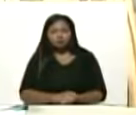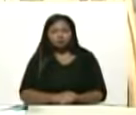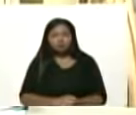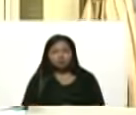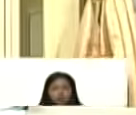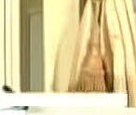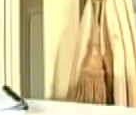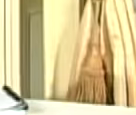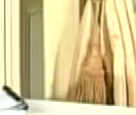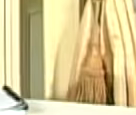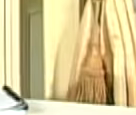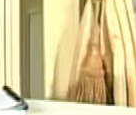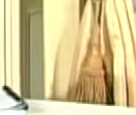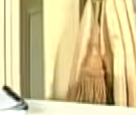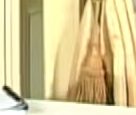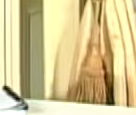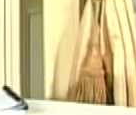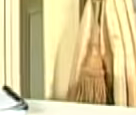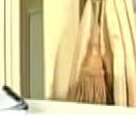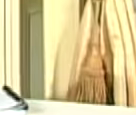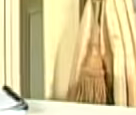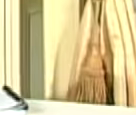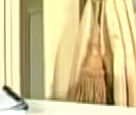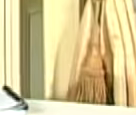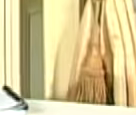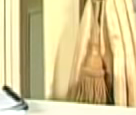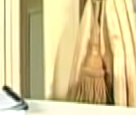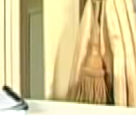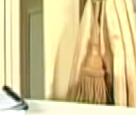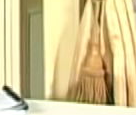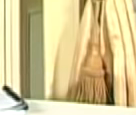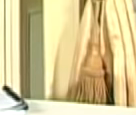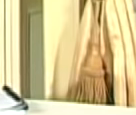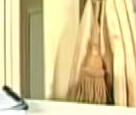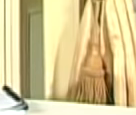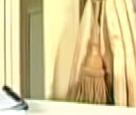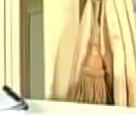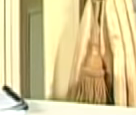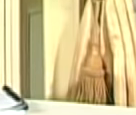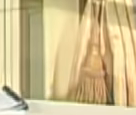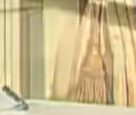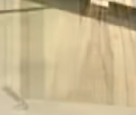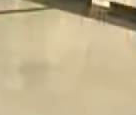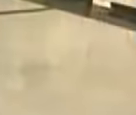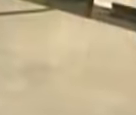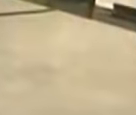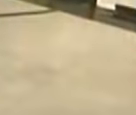mejor conocido como el chino Can el chino del pueblo adelante